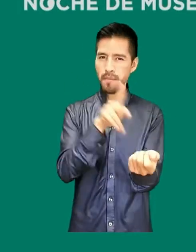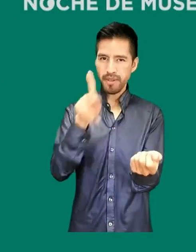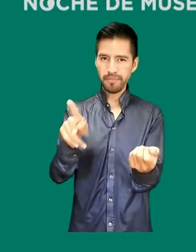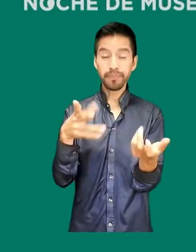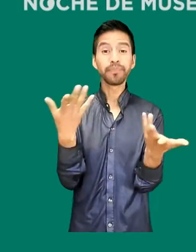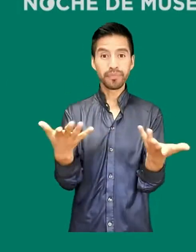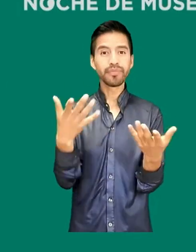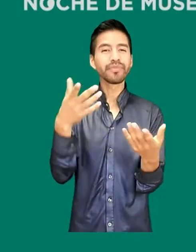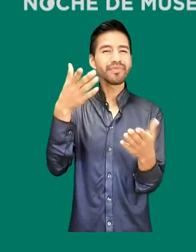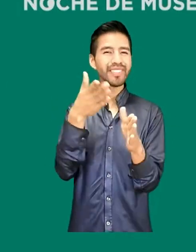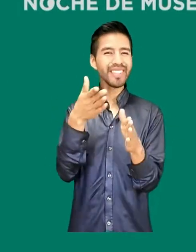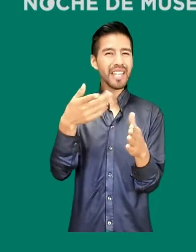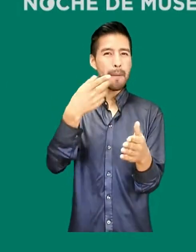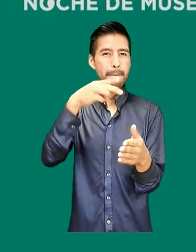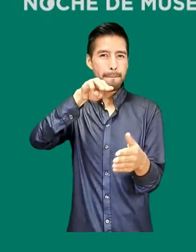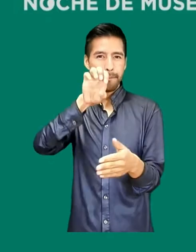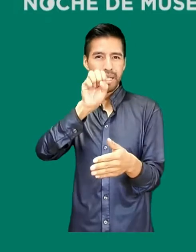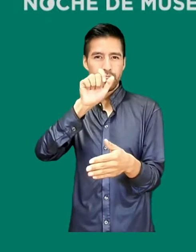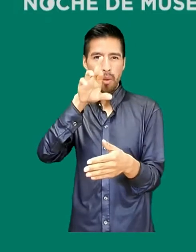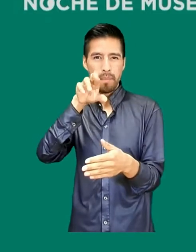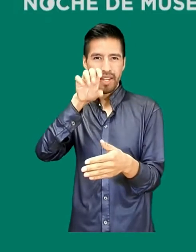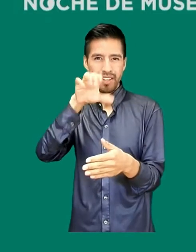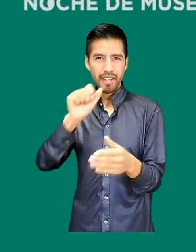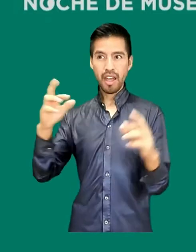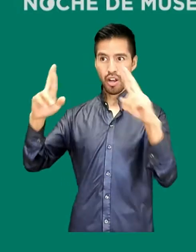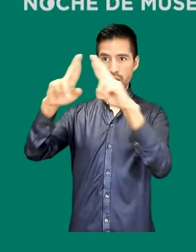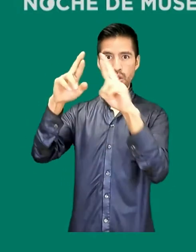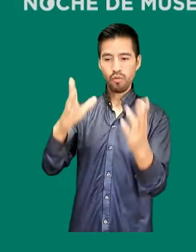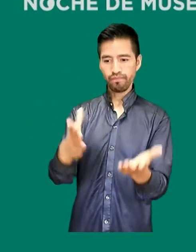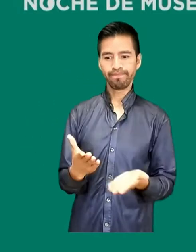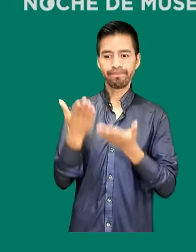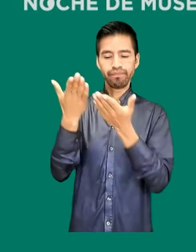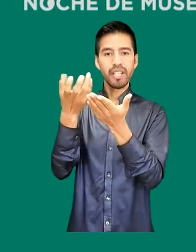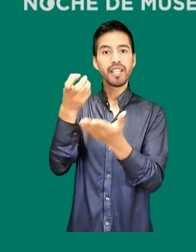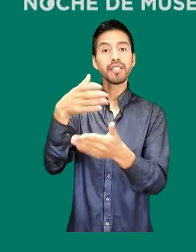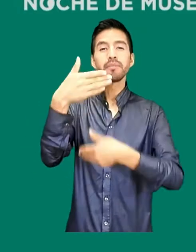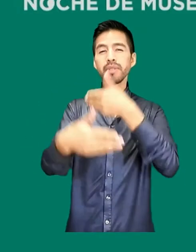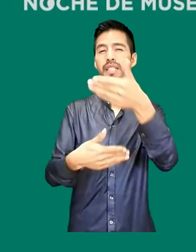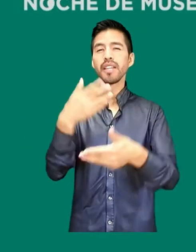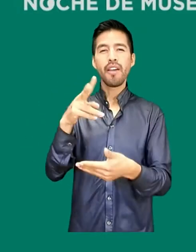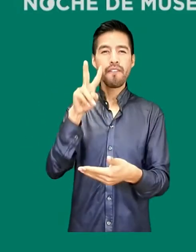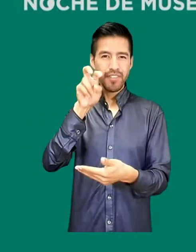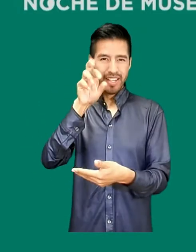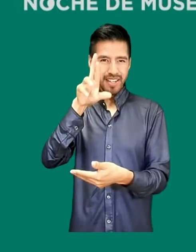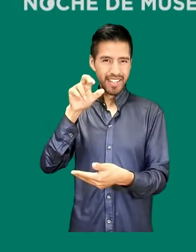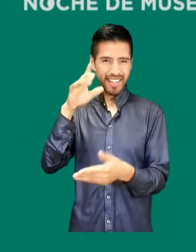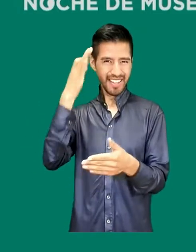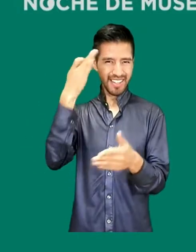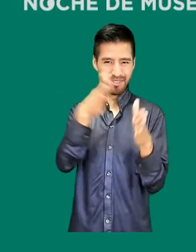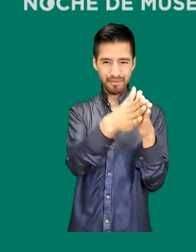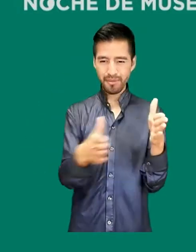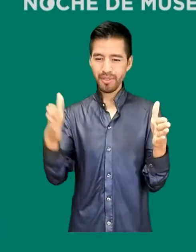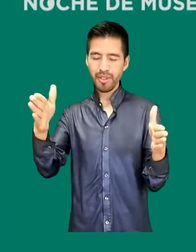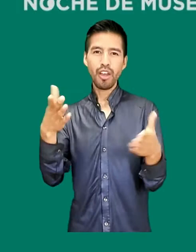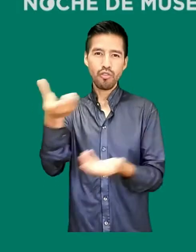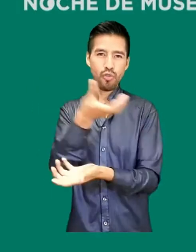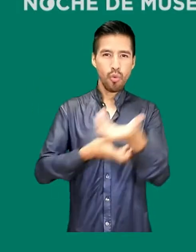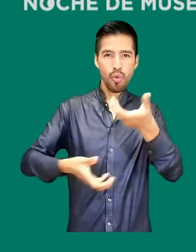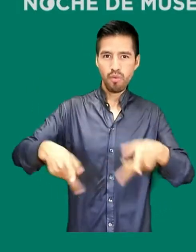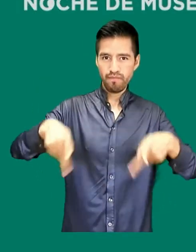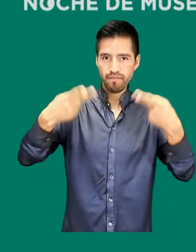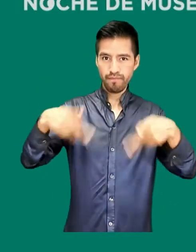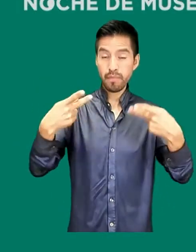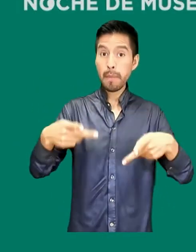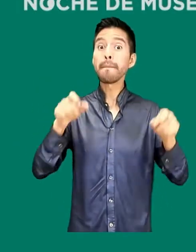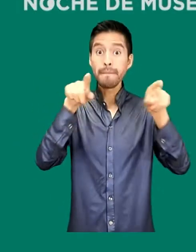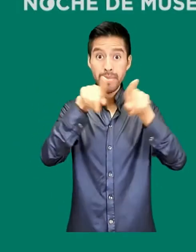utilizaba con fines religiosos o tributarios, sin embargo, fue en la época virreinal que se convirtió en uno de los principales ramos de comercio. Asimismo,